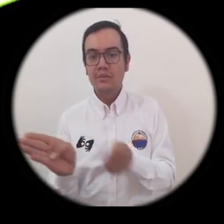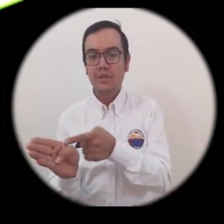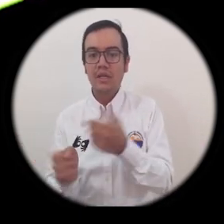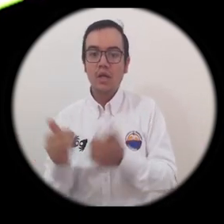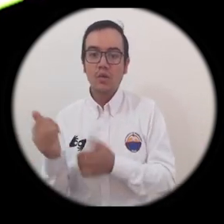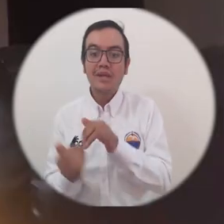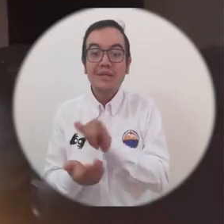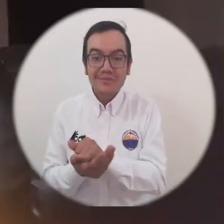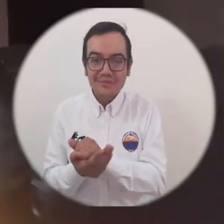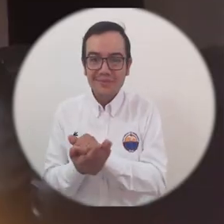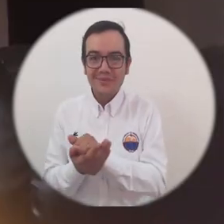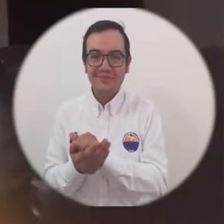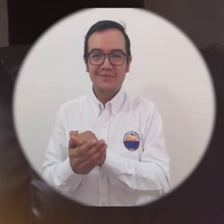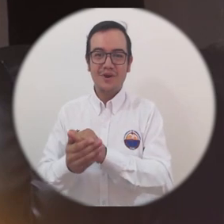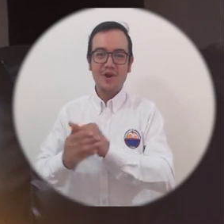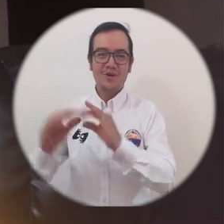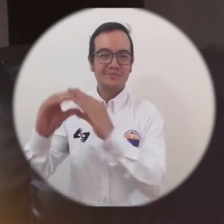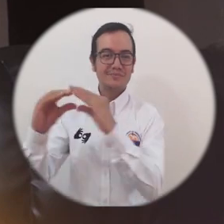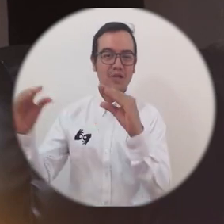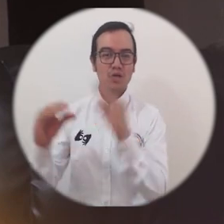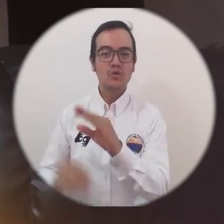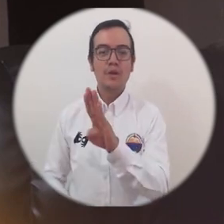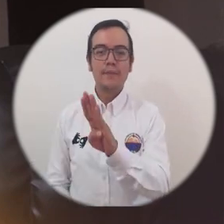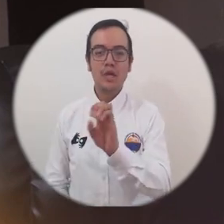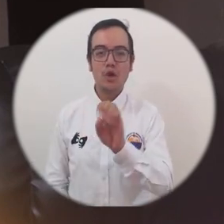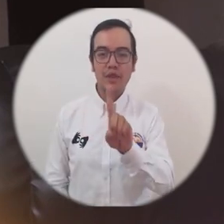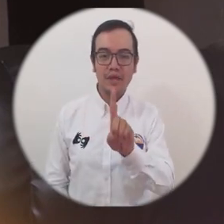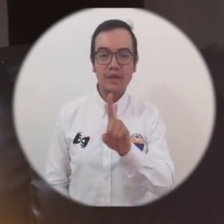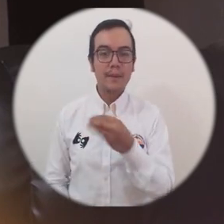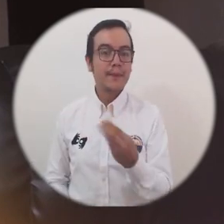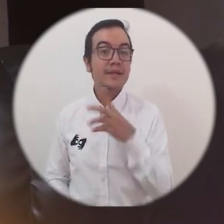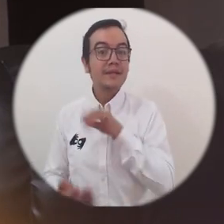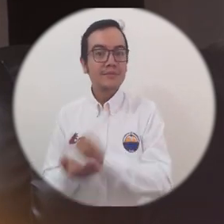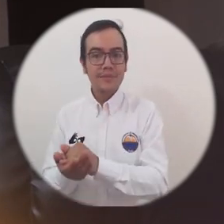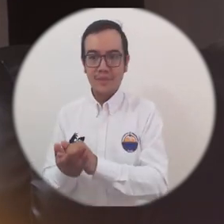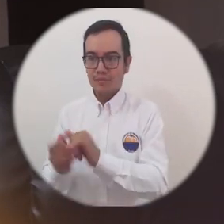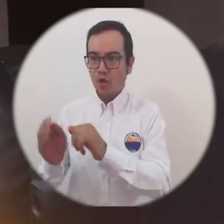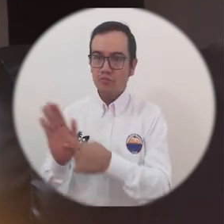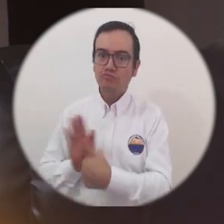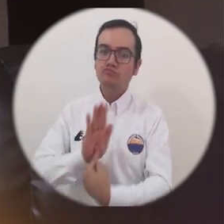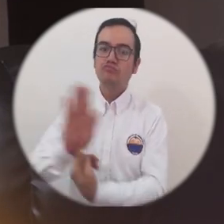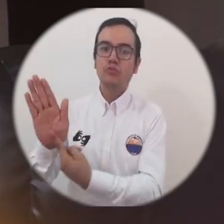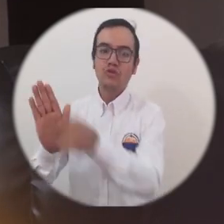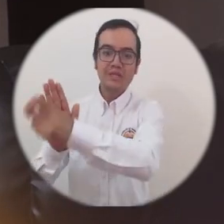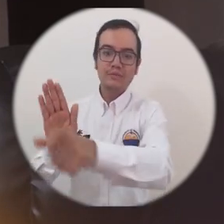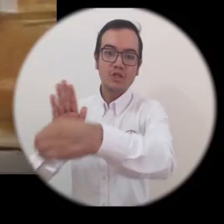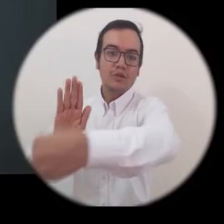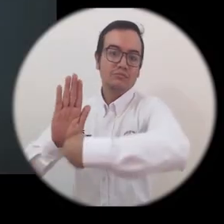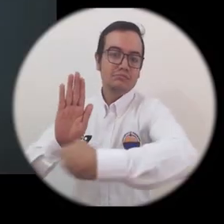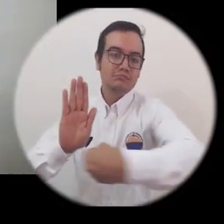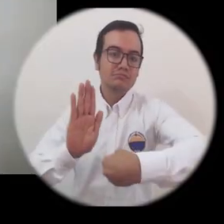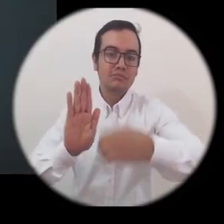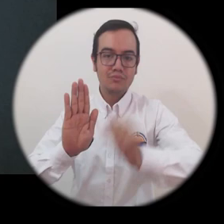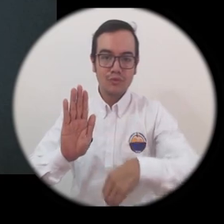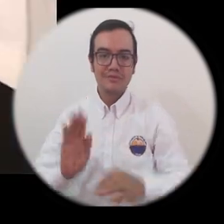VOD que permitiera que estas obras audiovisuales se pusieran al servicio de la comunidad